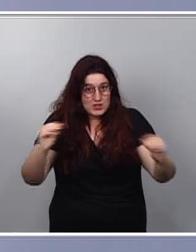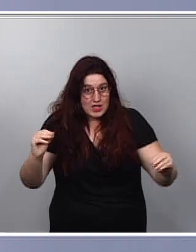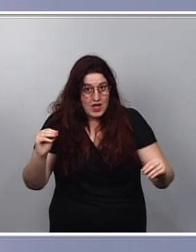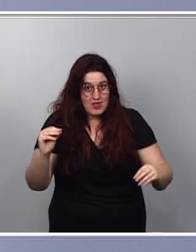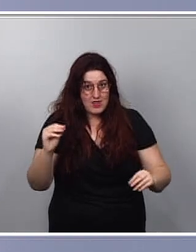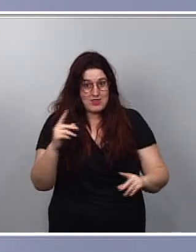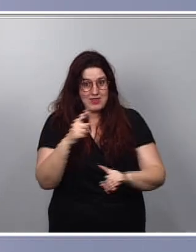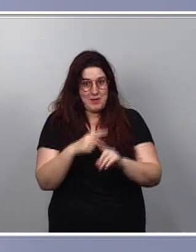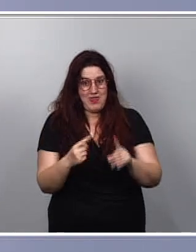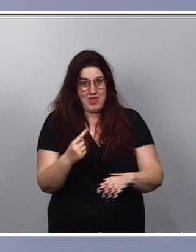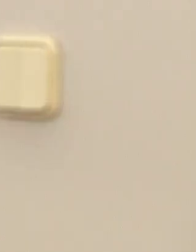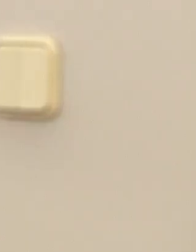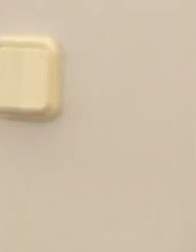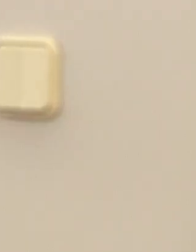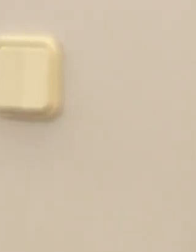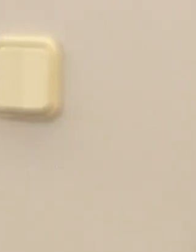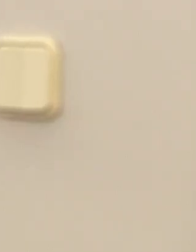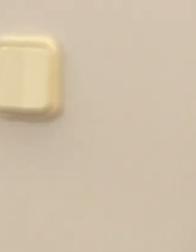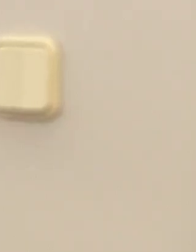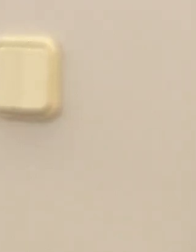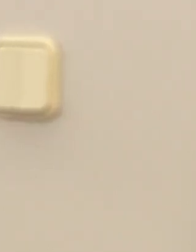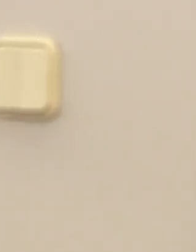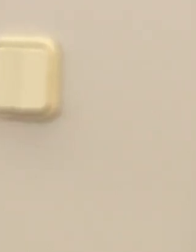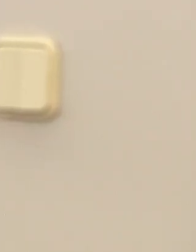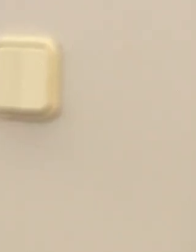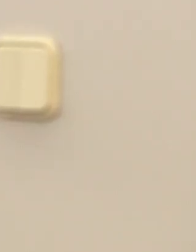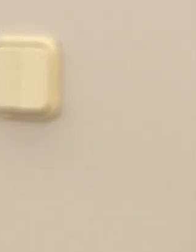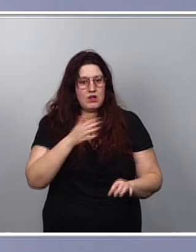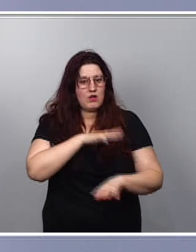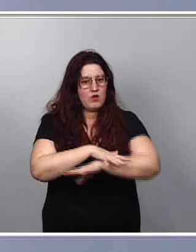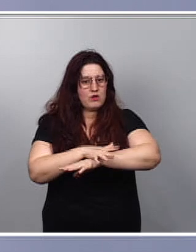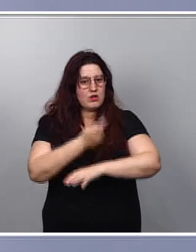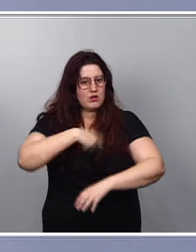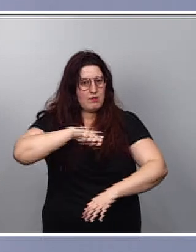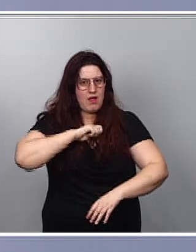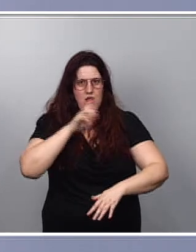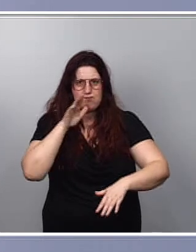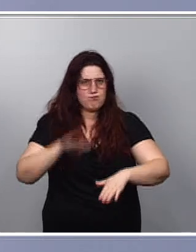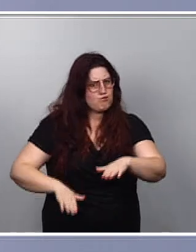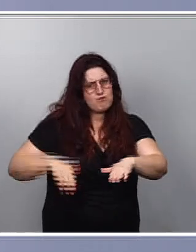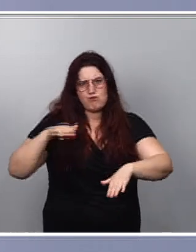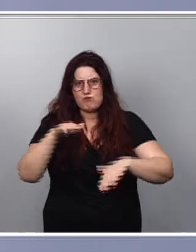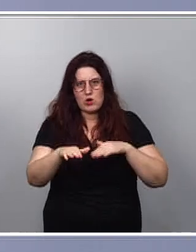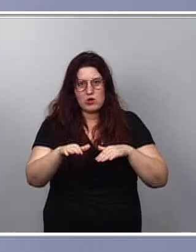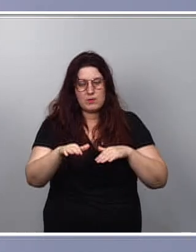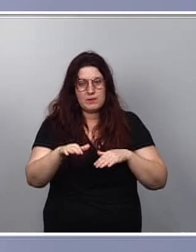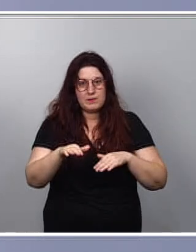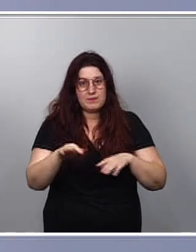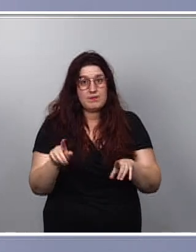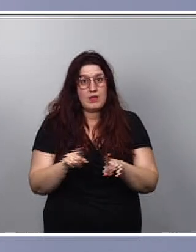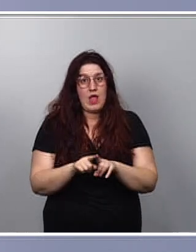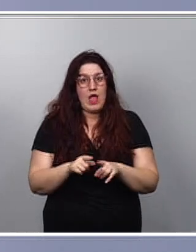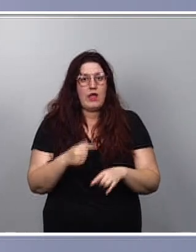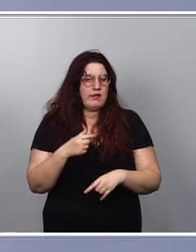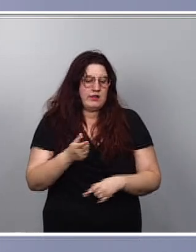tiene un contrato temporal. Es justo en este punto donde el Gobierno de España ha dado un paso al frente y sin ser nuestra